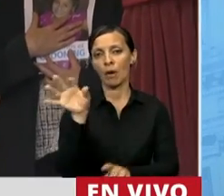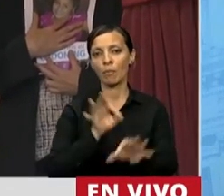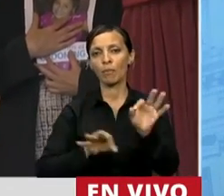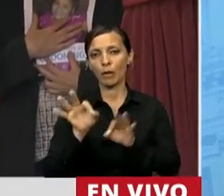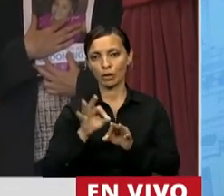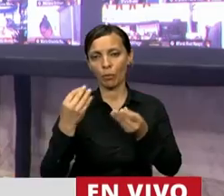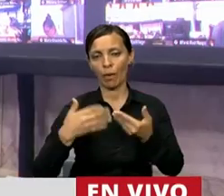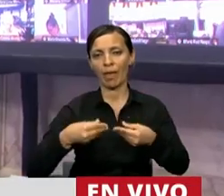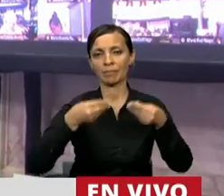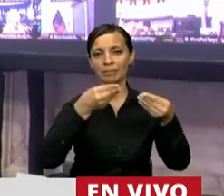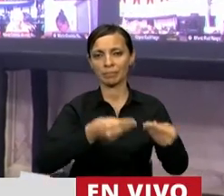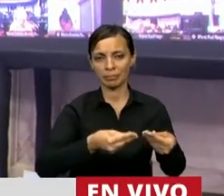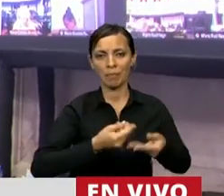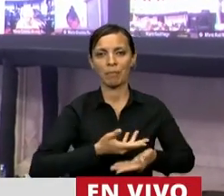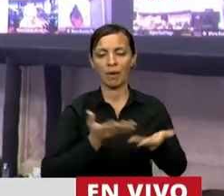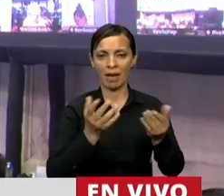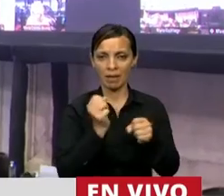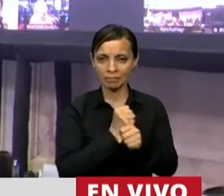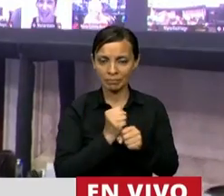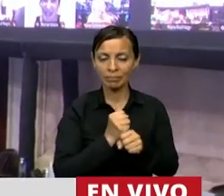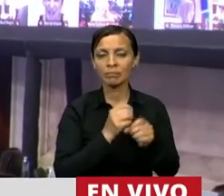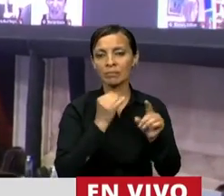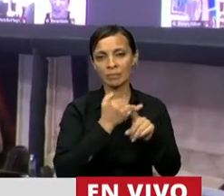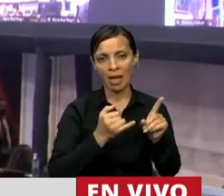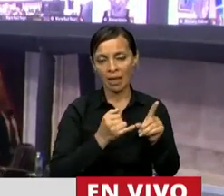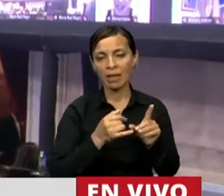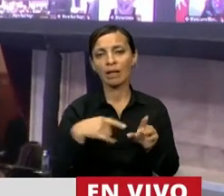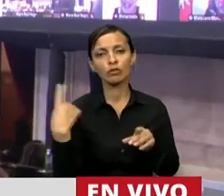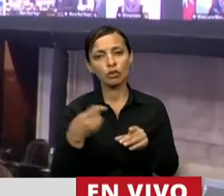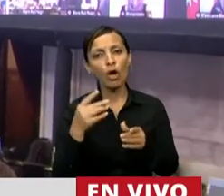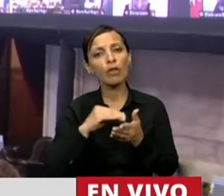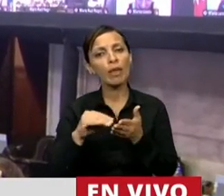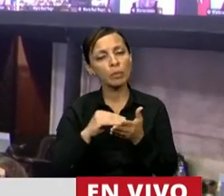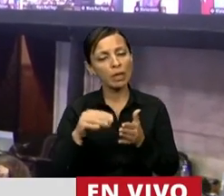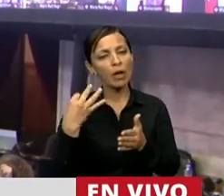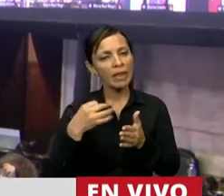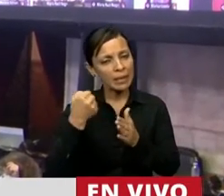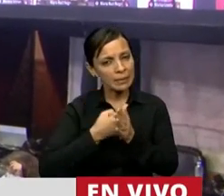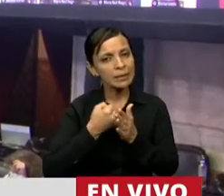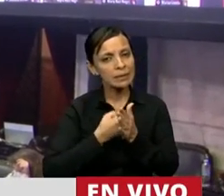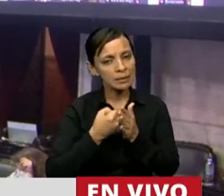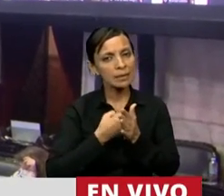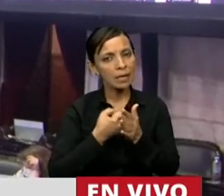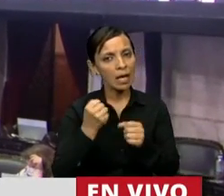salga a la luz. A todos los diputados quienes trabajaron y trataron de consensuar.